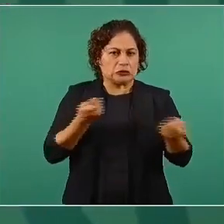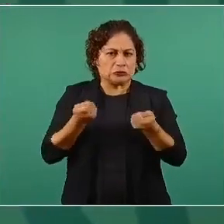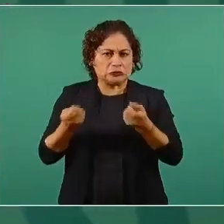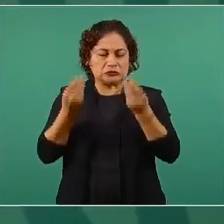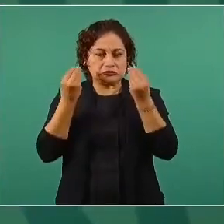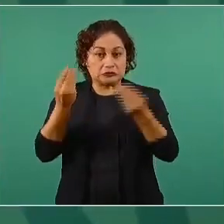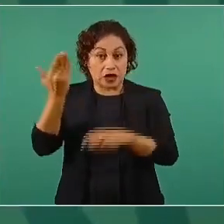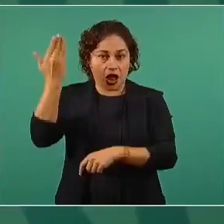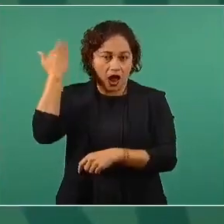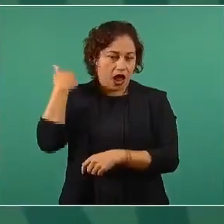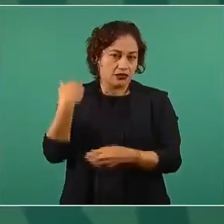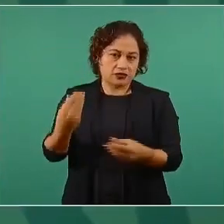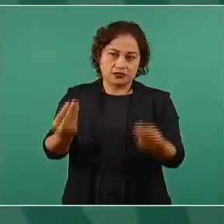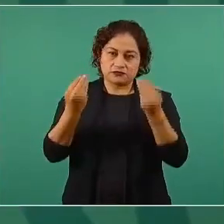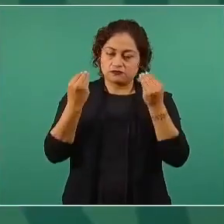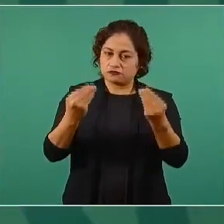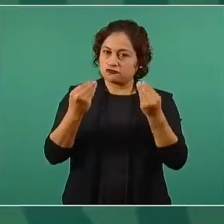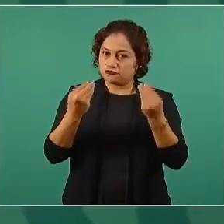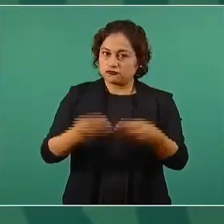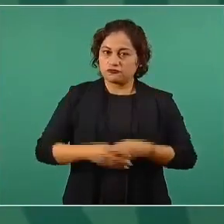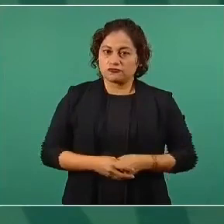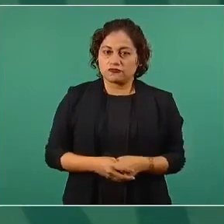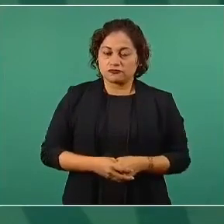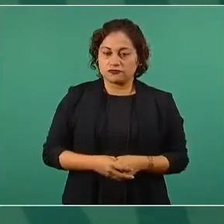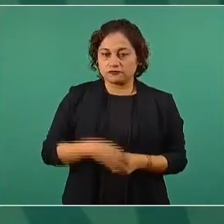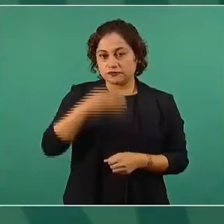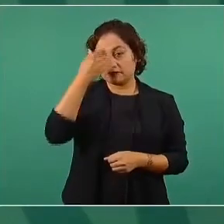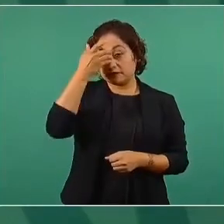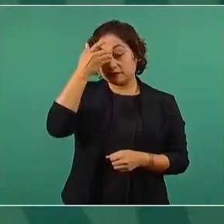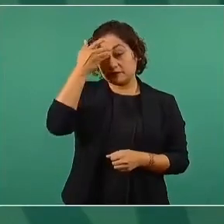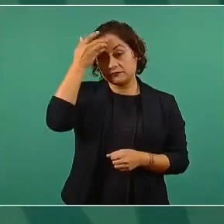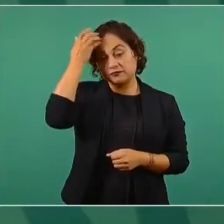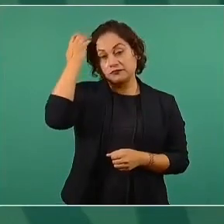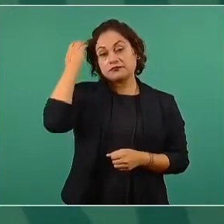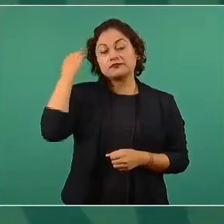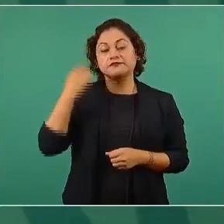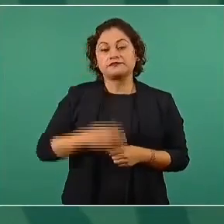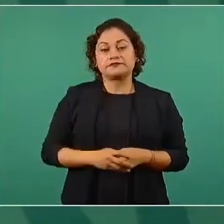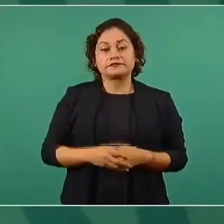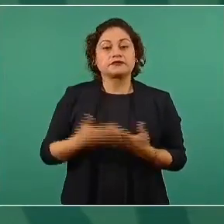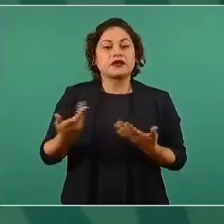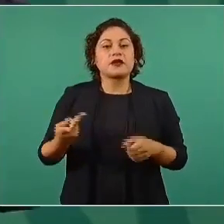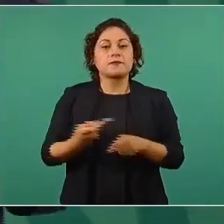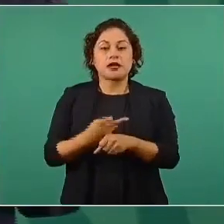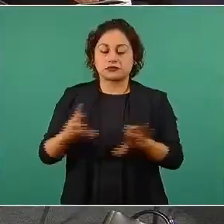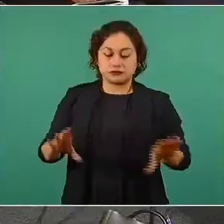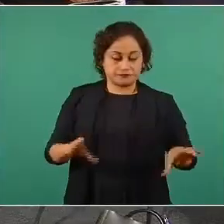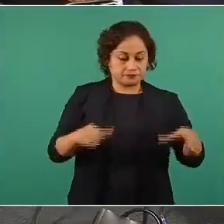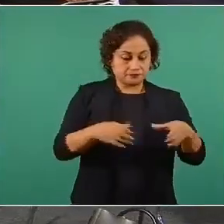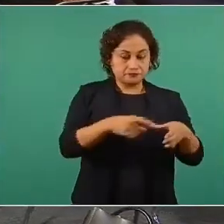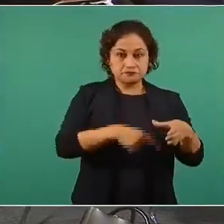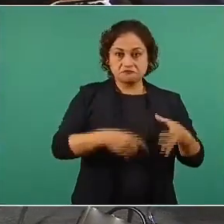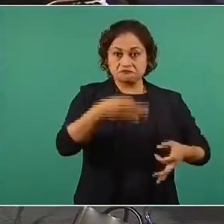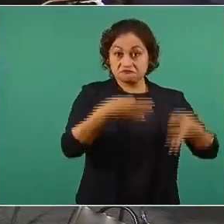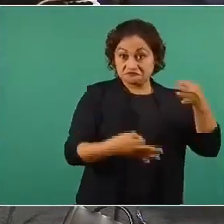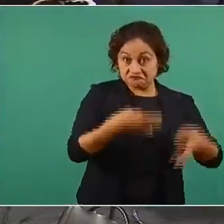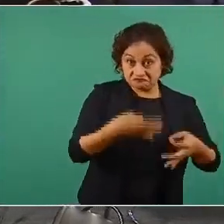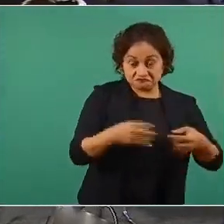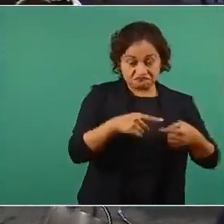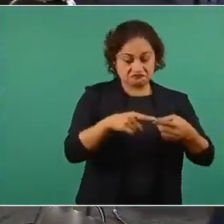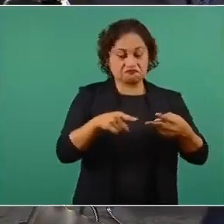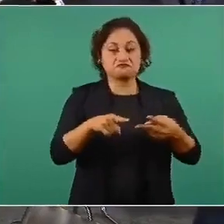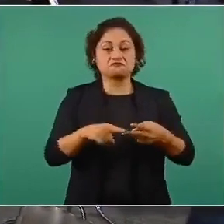que el judicial y que el legislativo